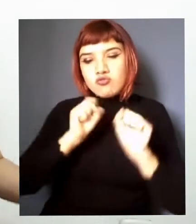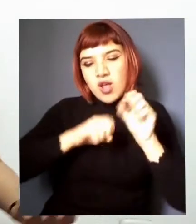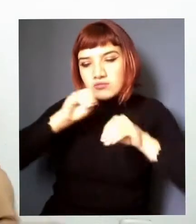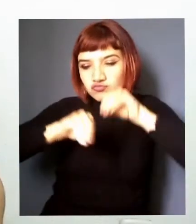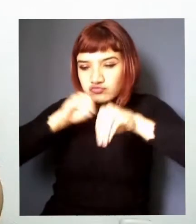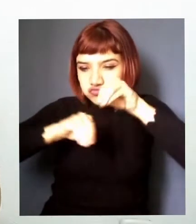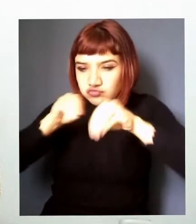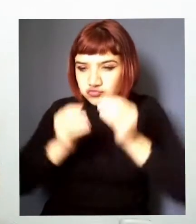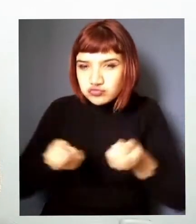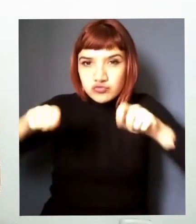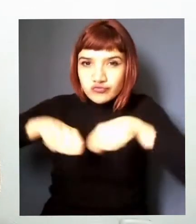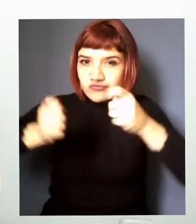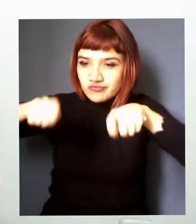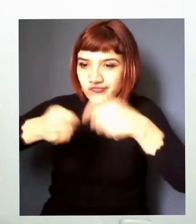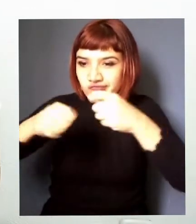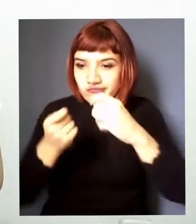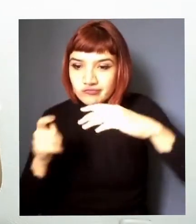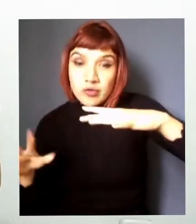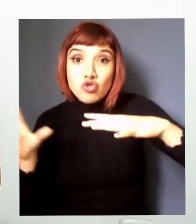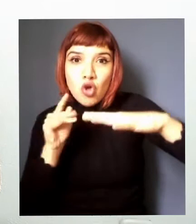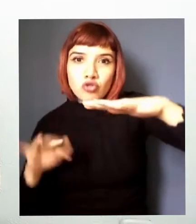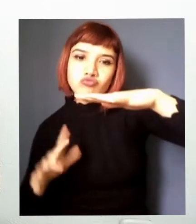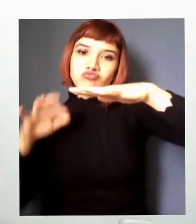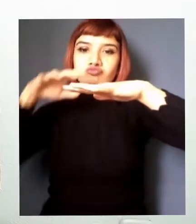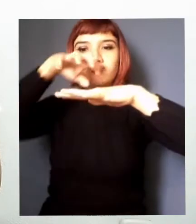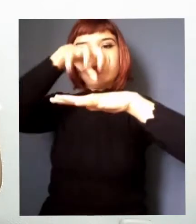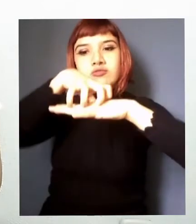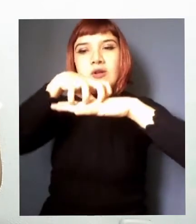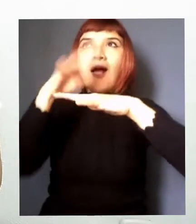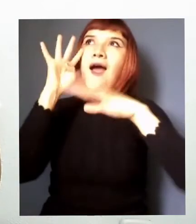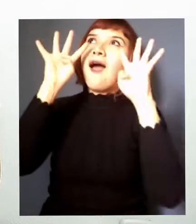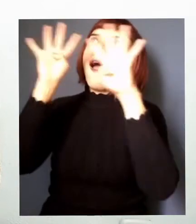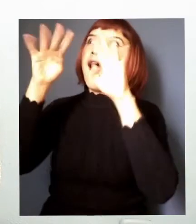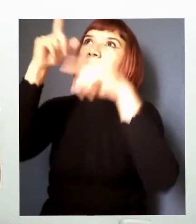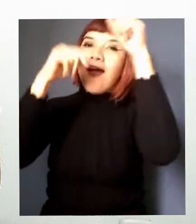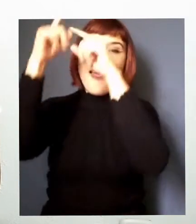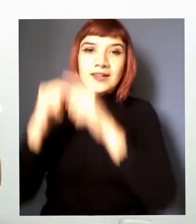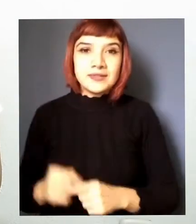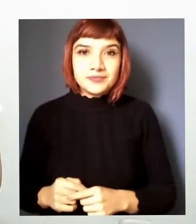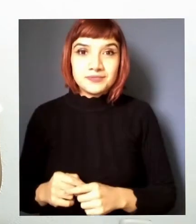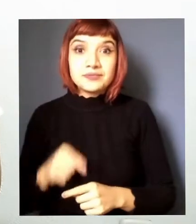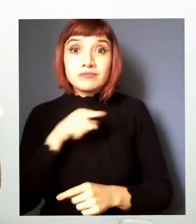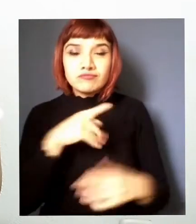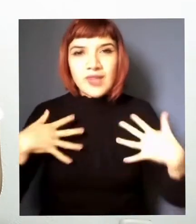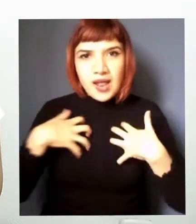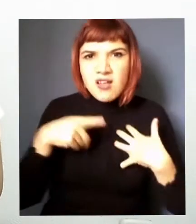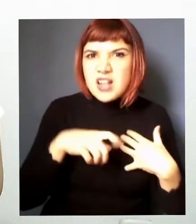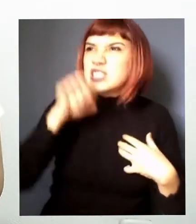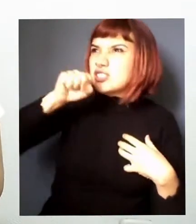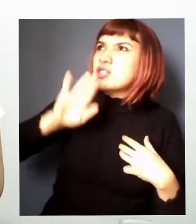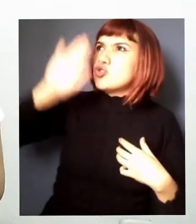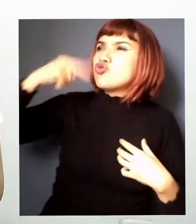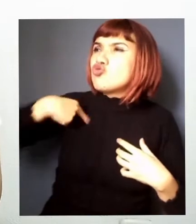ver las estrellas nosotros traeremos hojas yo traeré lianas cuenten con el